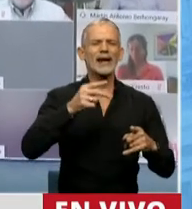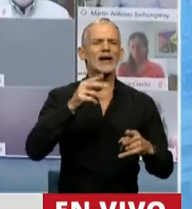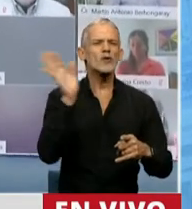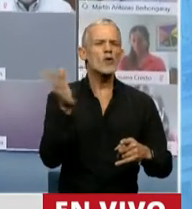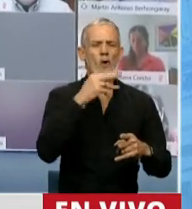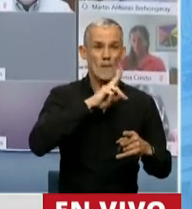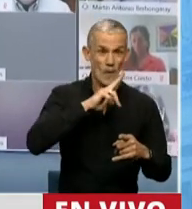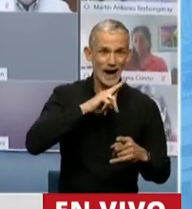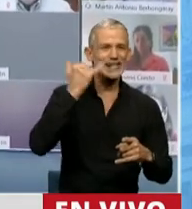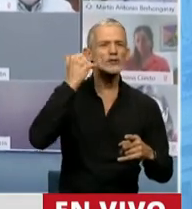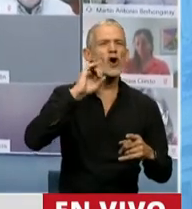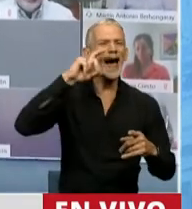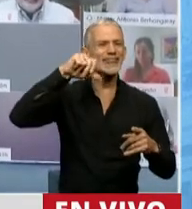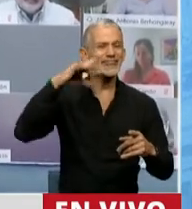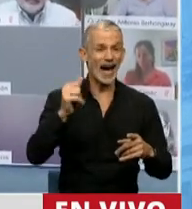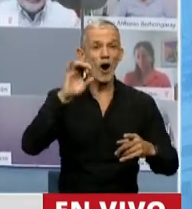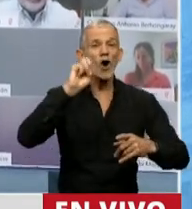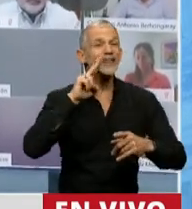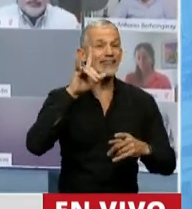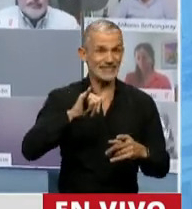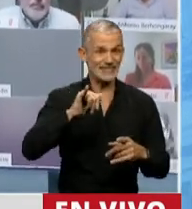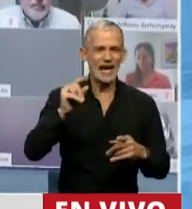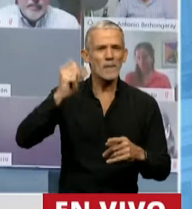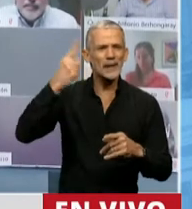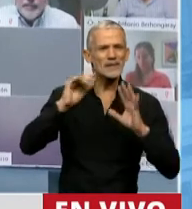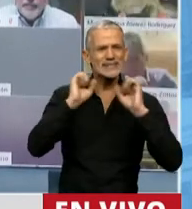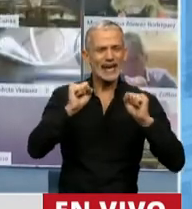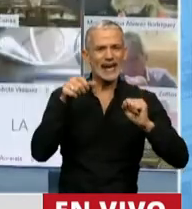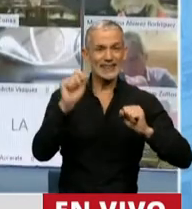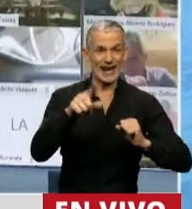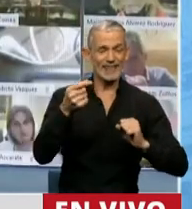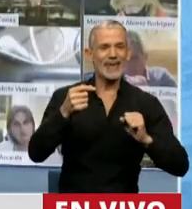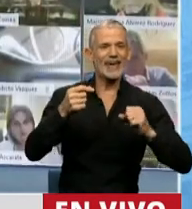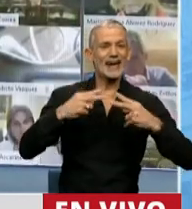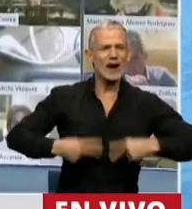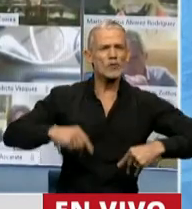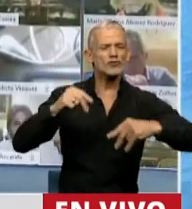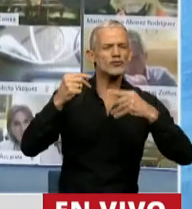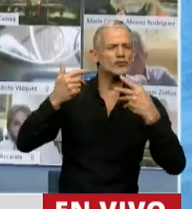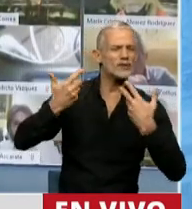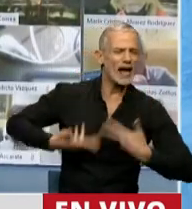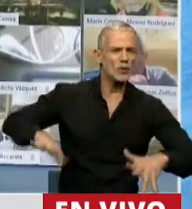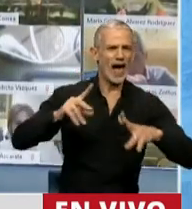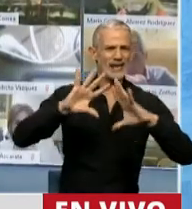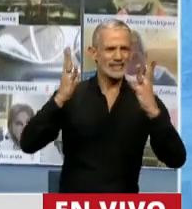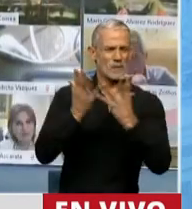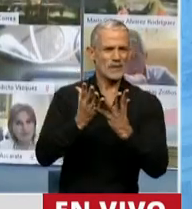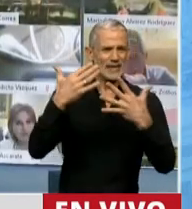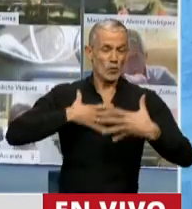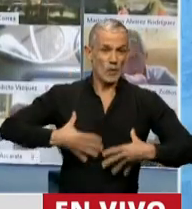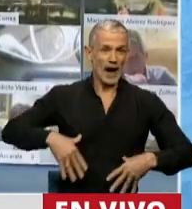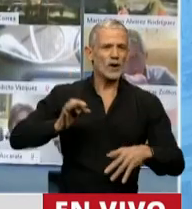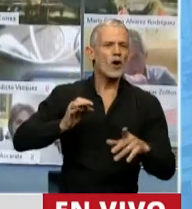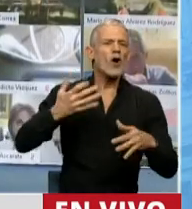y a Yolanda Ortiz, que fue la primer secretaria de Recursos Naturales y Ambiente Humano en el gobierno de